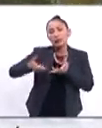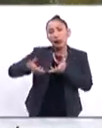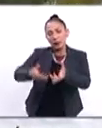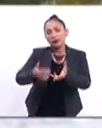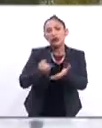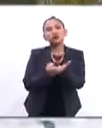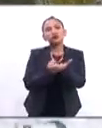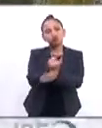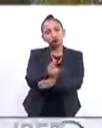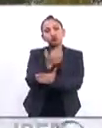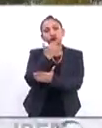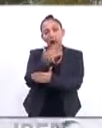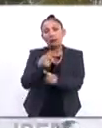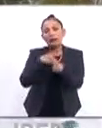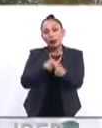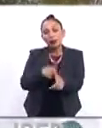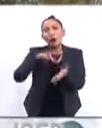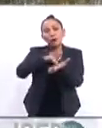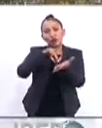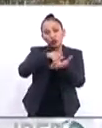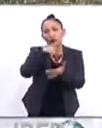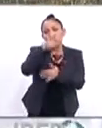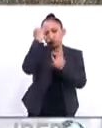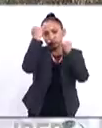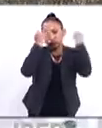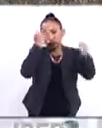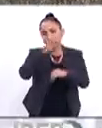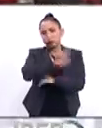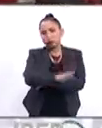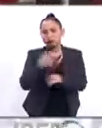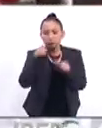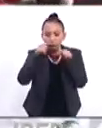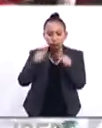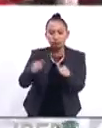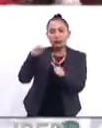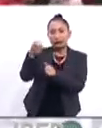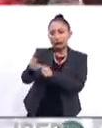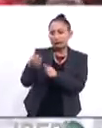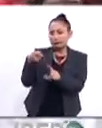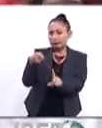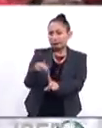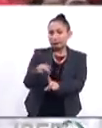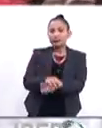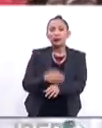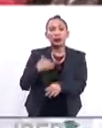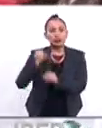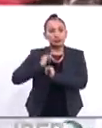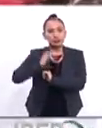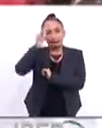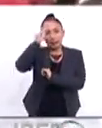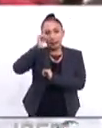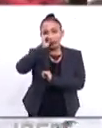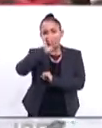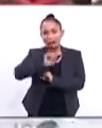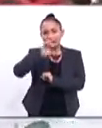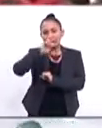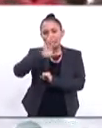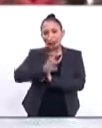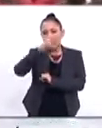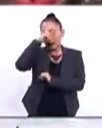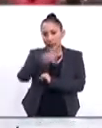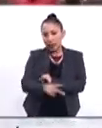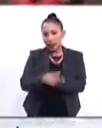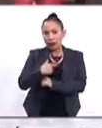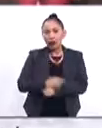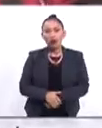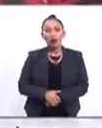camino a la democracia, por lo que continuaremos apoyando las iniciativas enfocadas hacia ese fin. El vocero de la Secretaría de Relaciones Exteriores